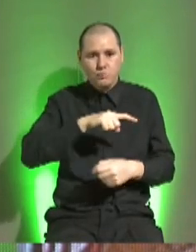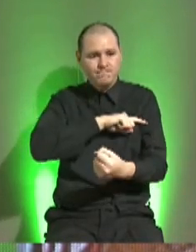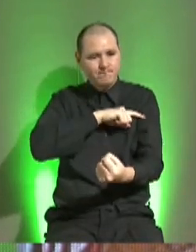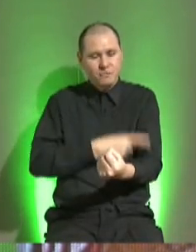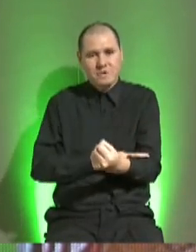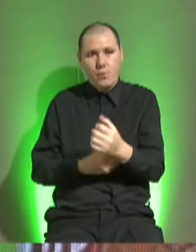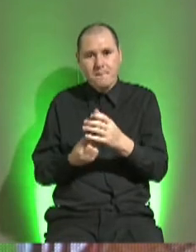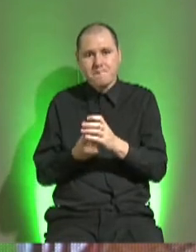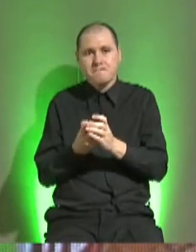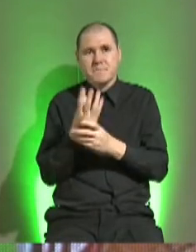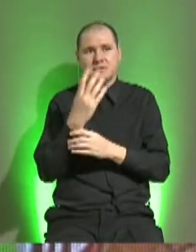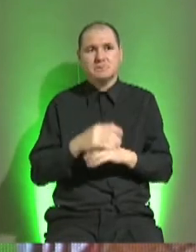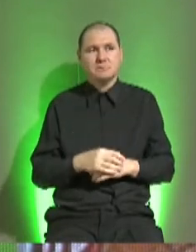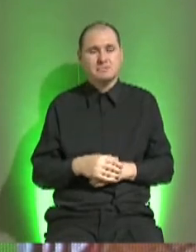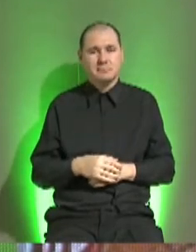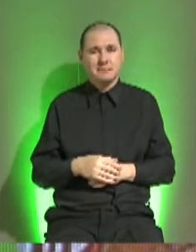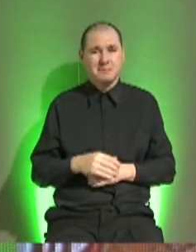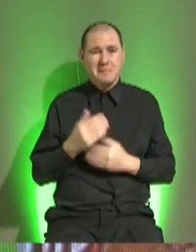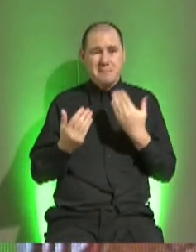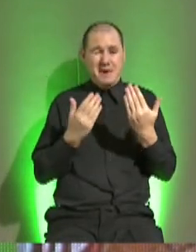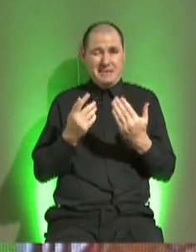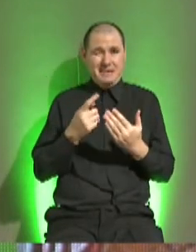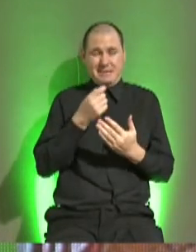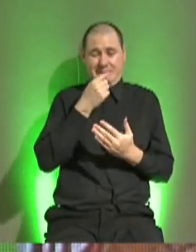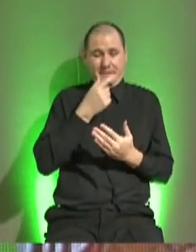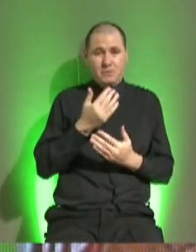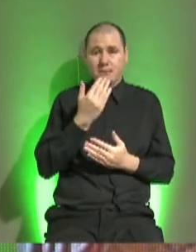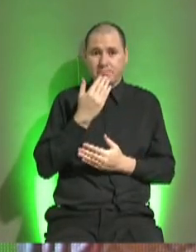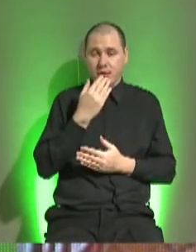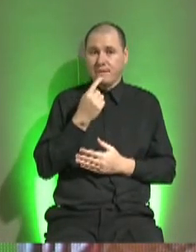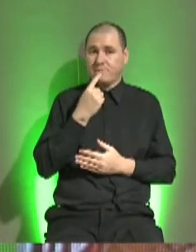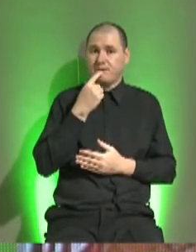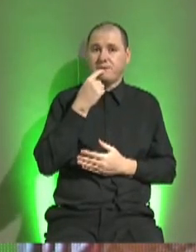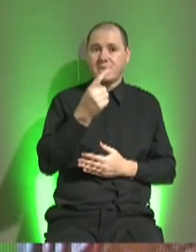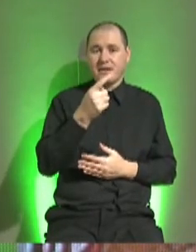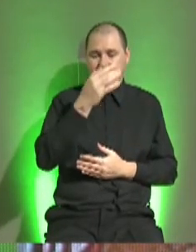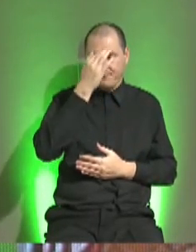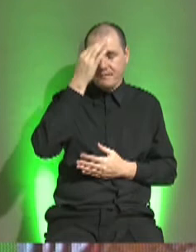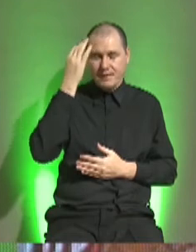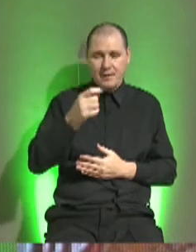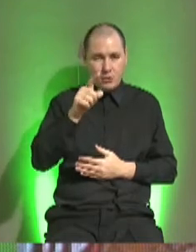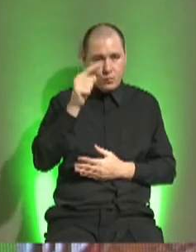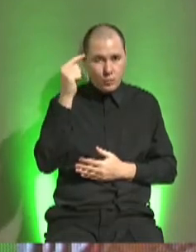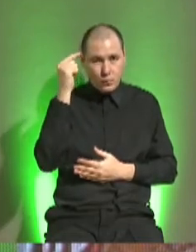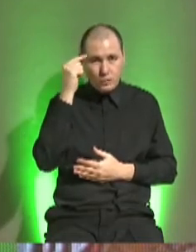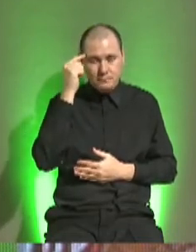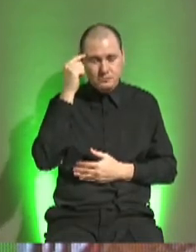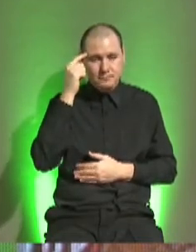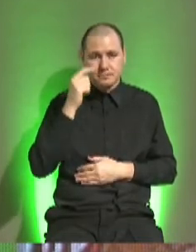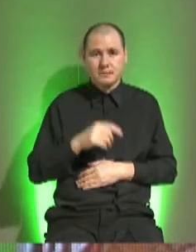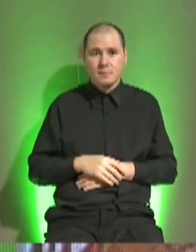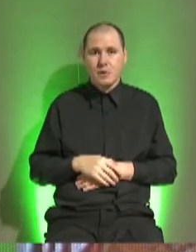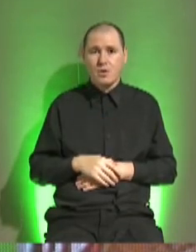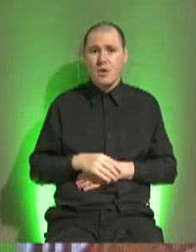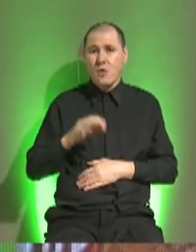y quiero que, va a sonar todo muy cliché y todo eso, pero hay algo que tienen que tener bien en cuenta, si querés lograr algo que